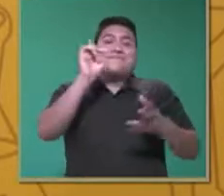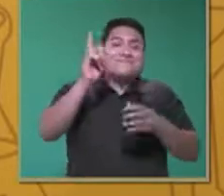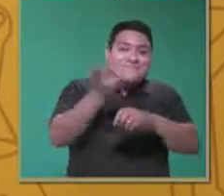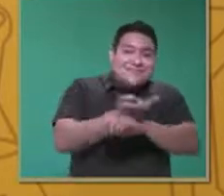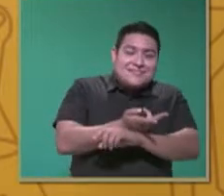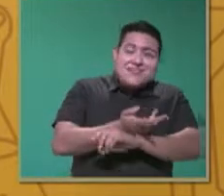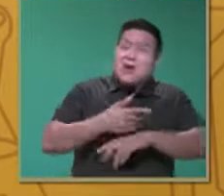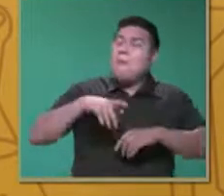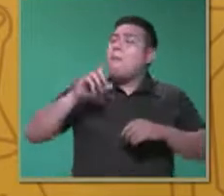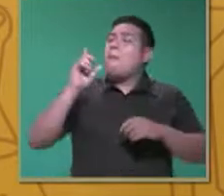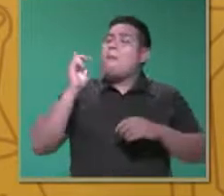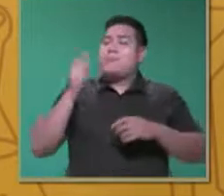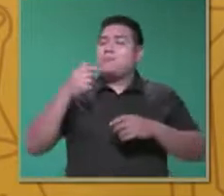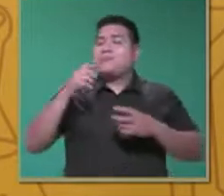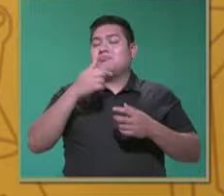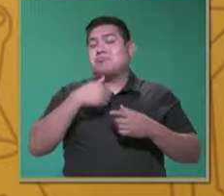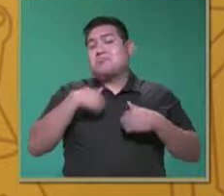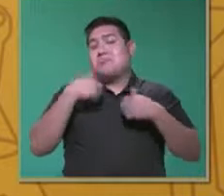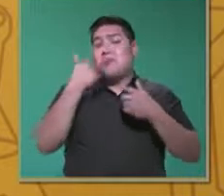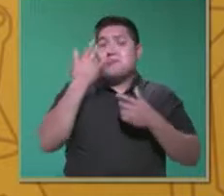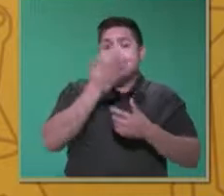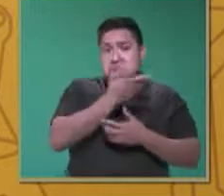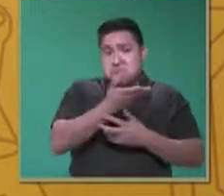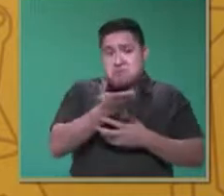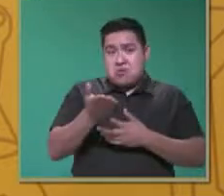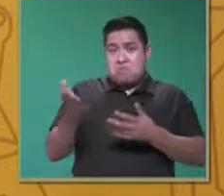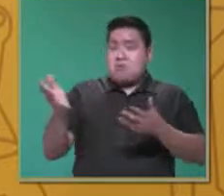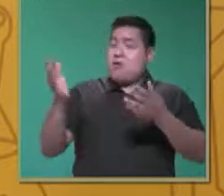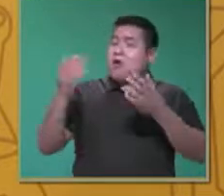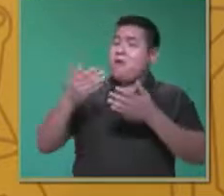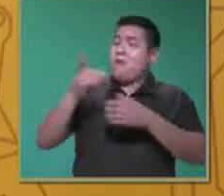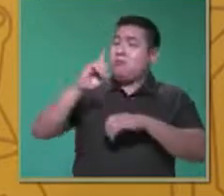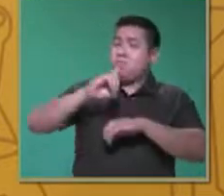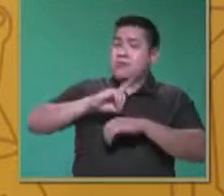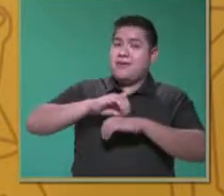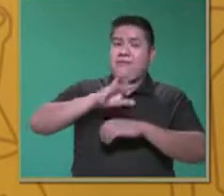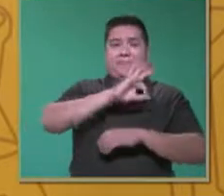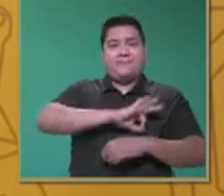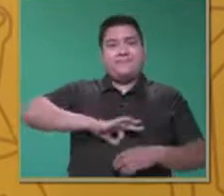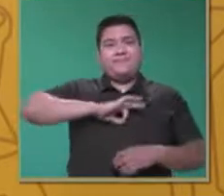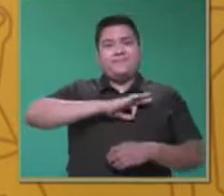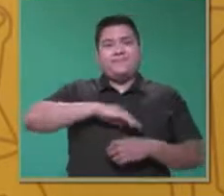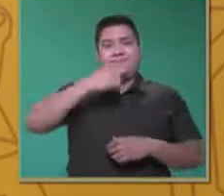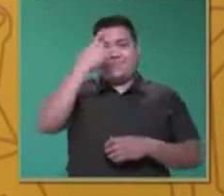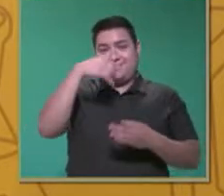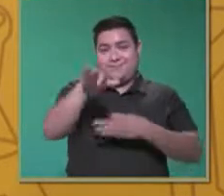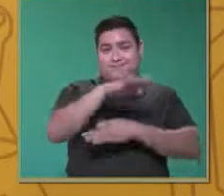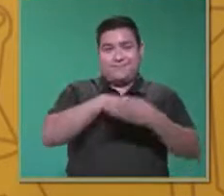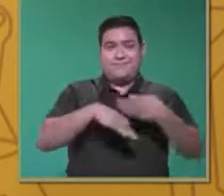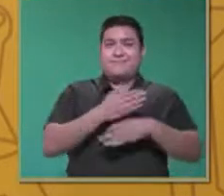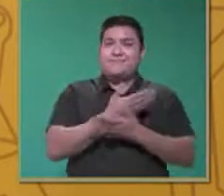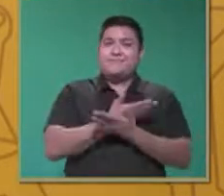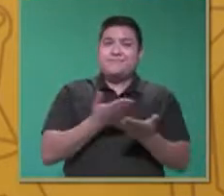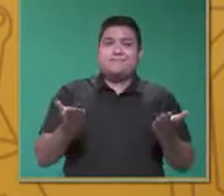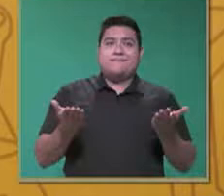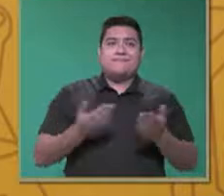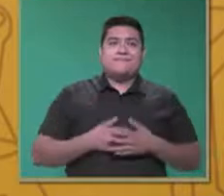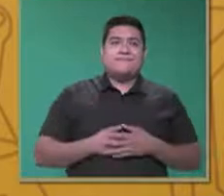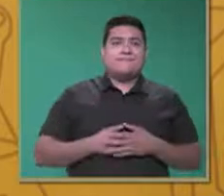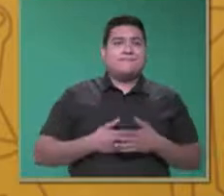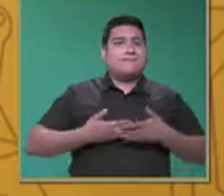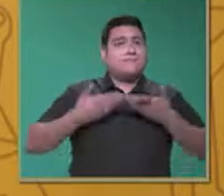Espero que haya sido un día de mucha felicidad para todos ustedes. A